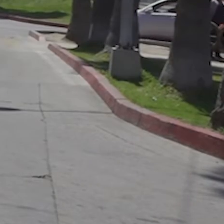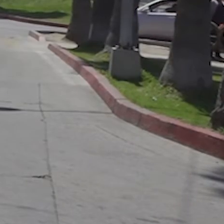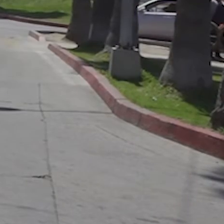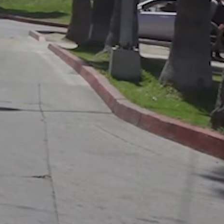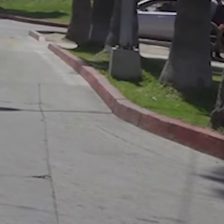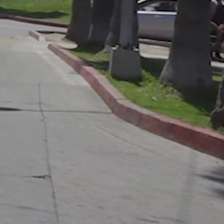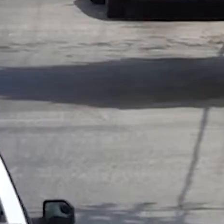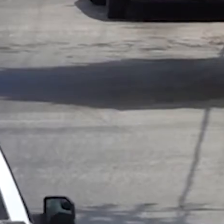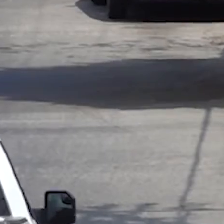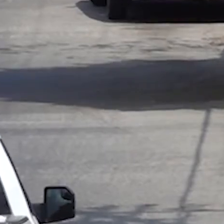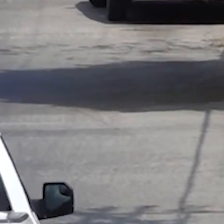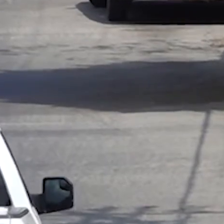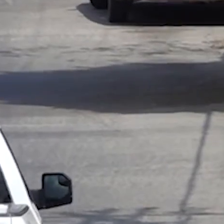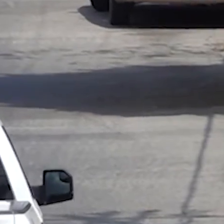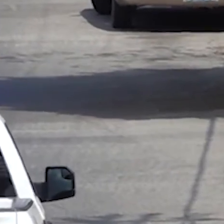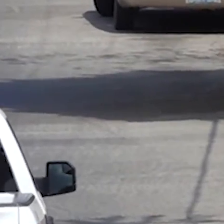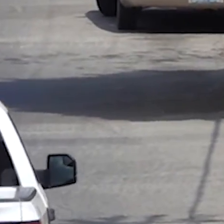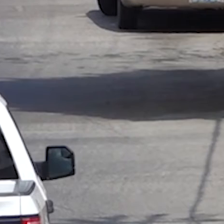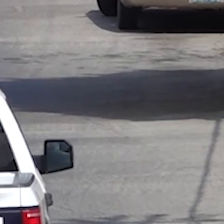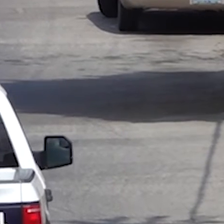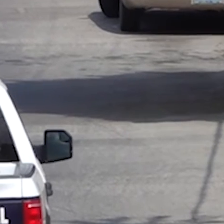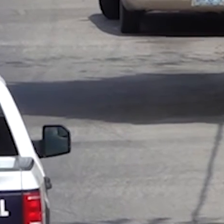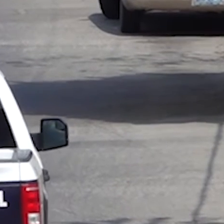Noticias informó, Azul López.